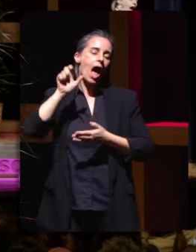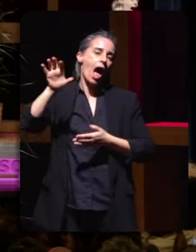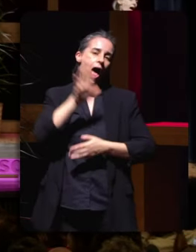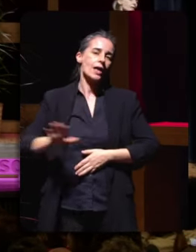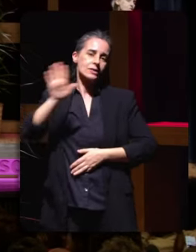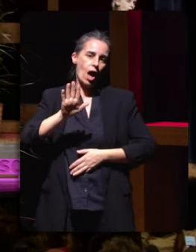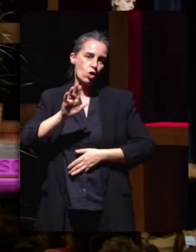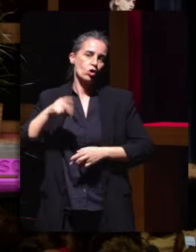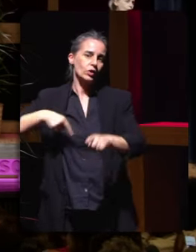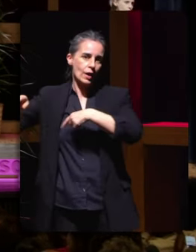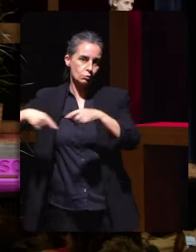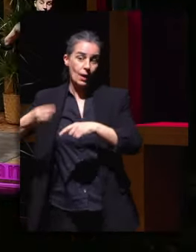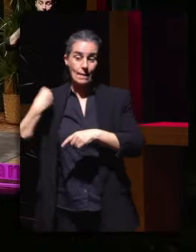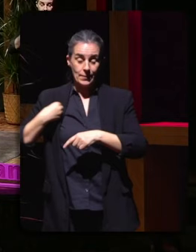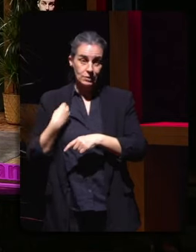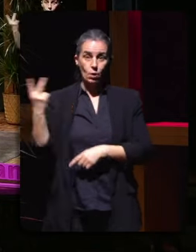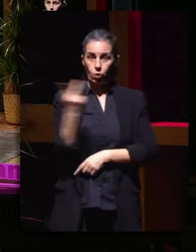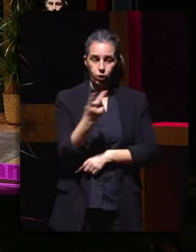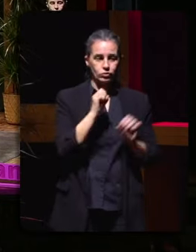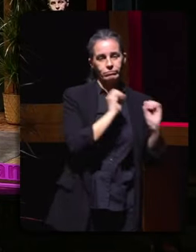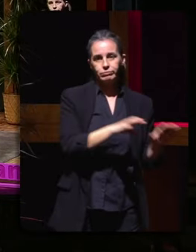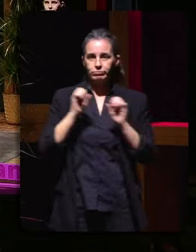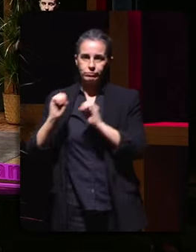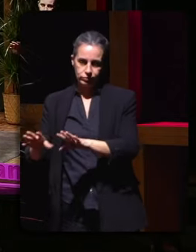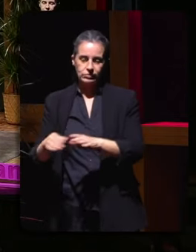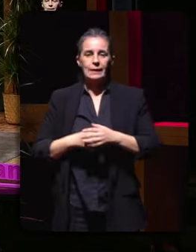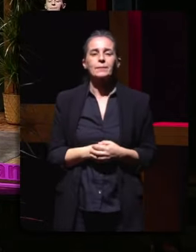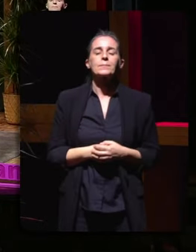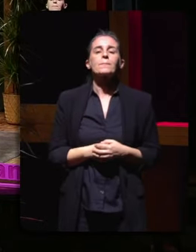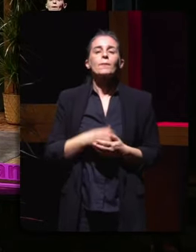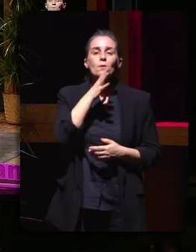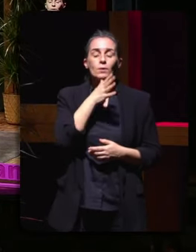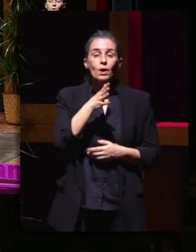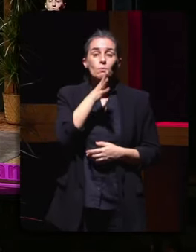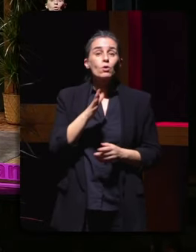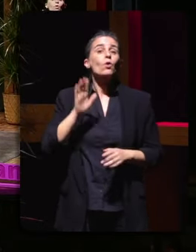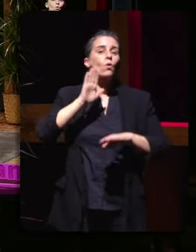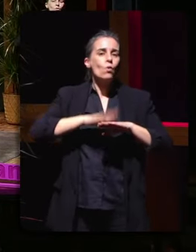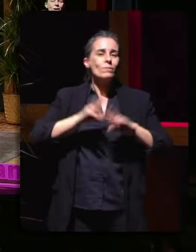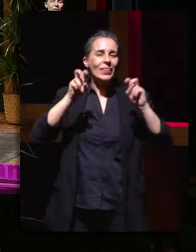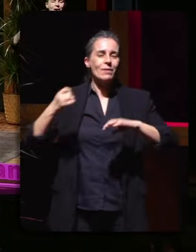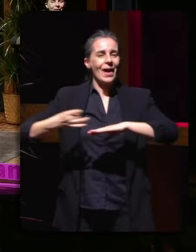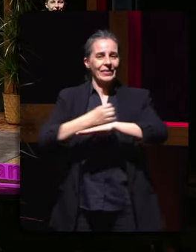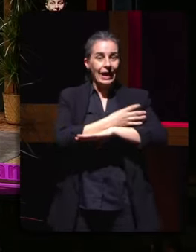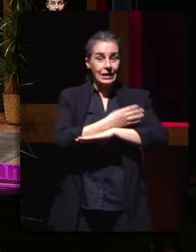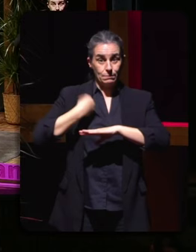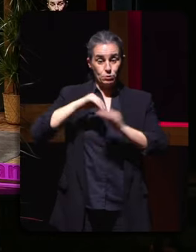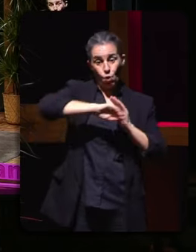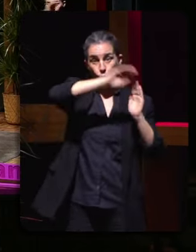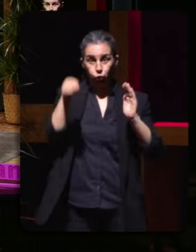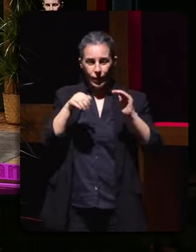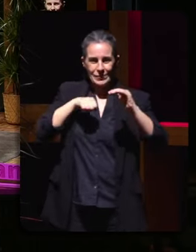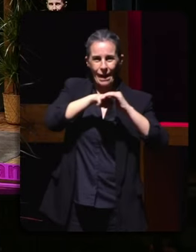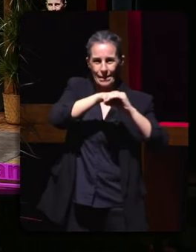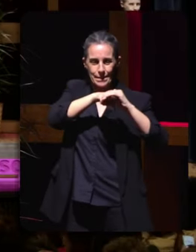dimisión de Isaias Taua y de Isabel Pardo de Vera, secretaria de Estado de Transportes. ¿Por qué? Por el asunto de los trenes que no cabían en los túneles,